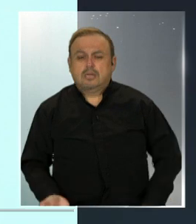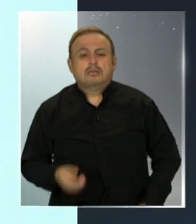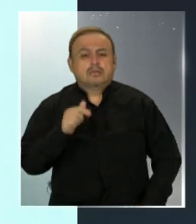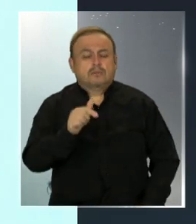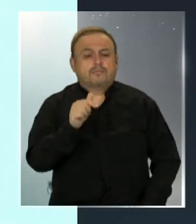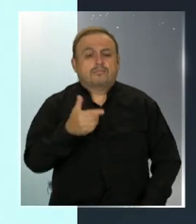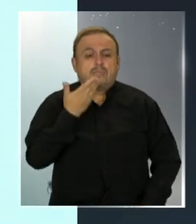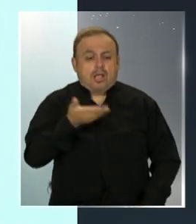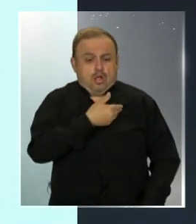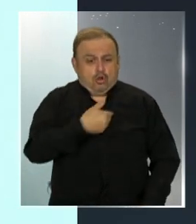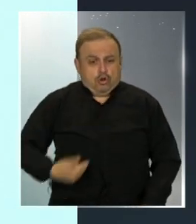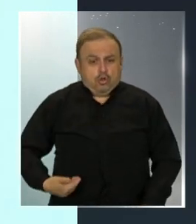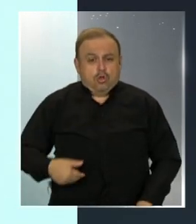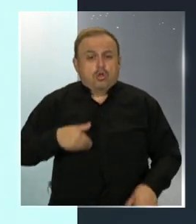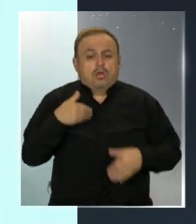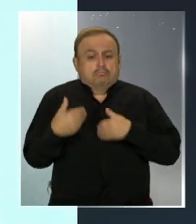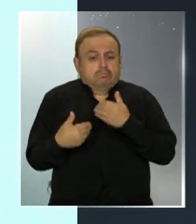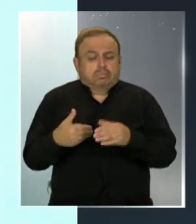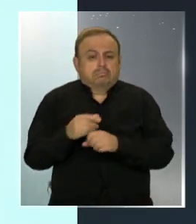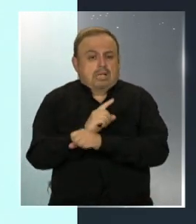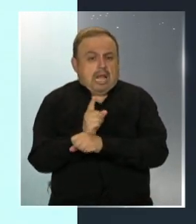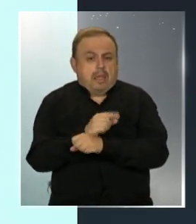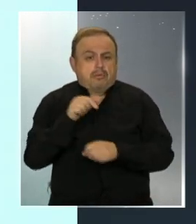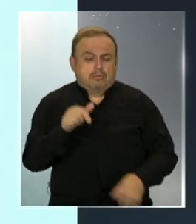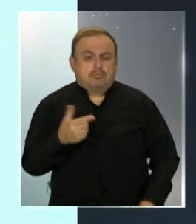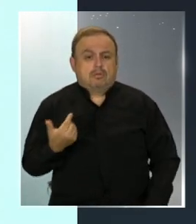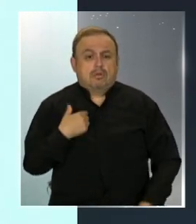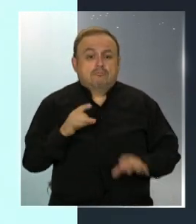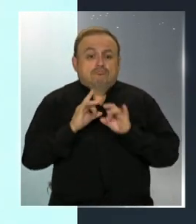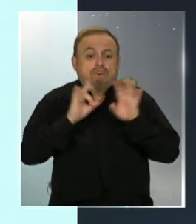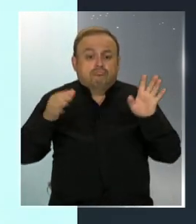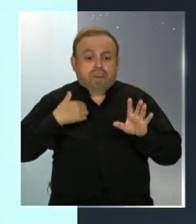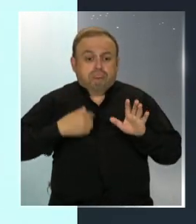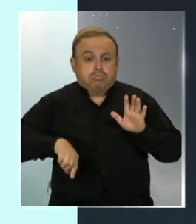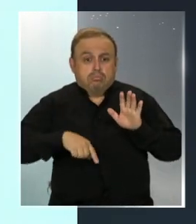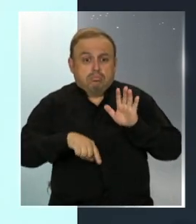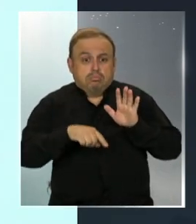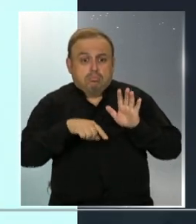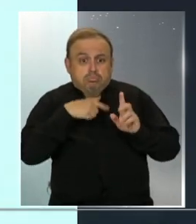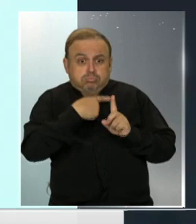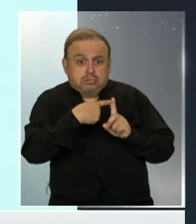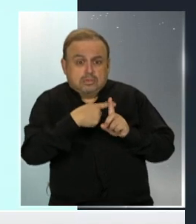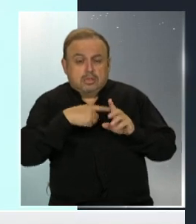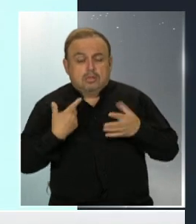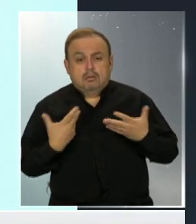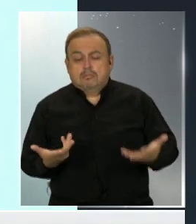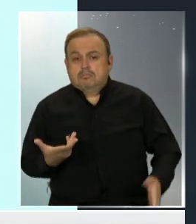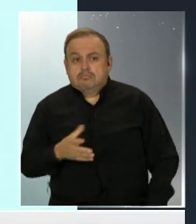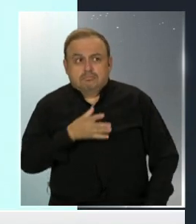del gobierno todo el proceso más rápido, en el caso de que yo tenga COVID hubiera podido, no sé, como